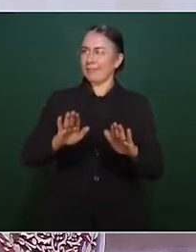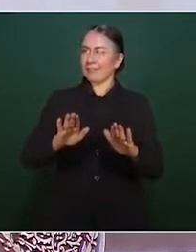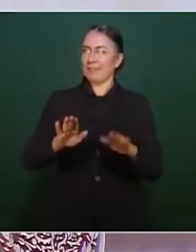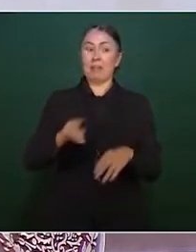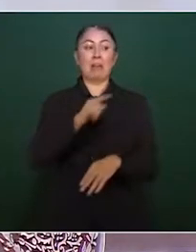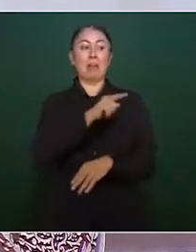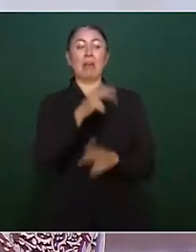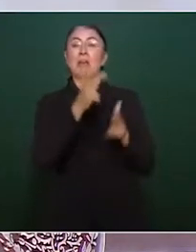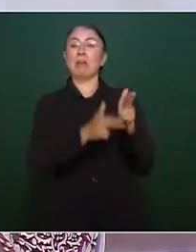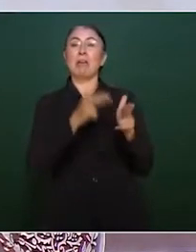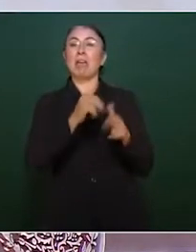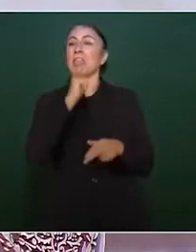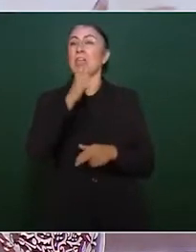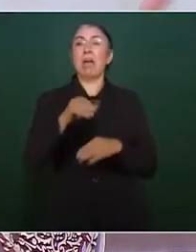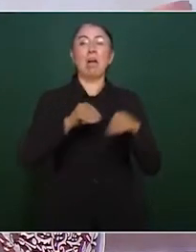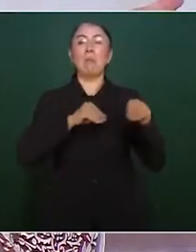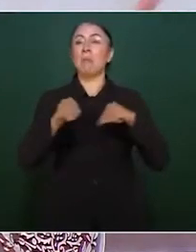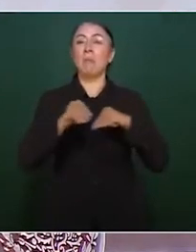se mueve.